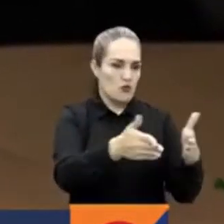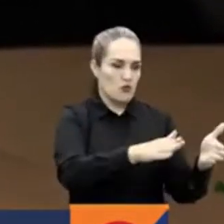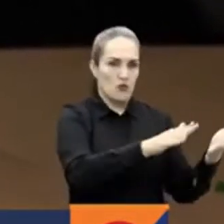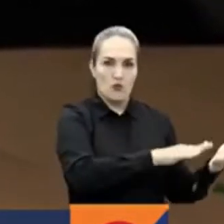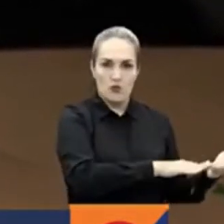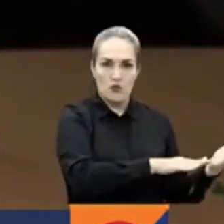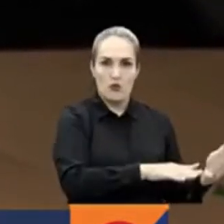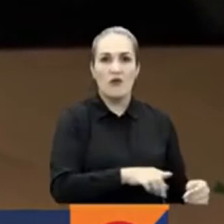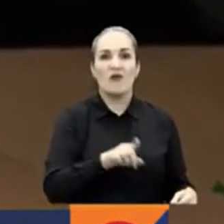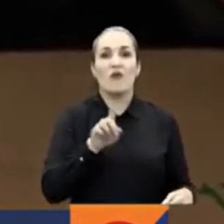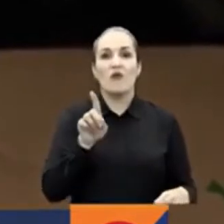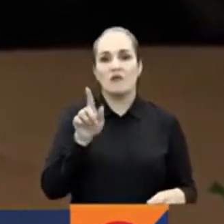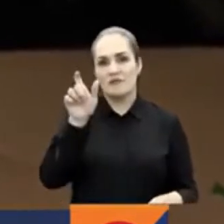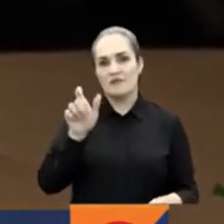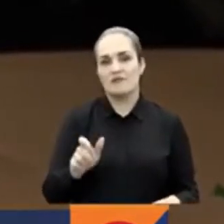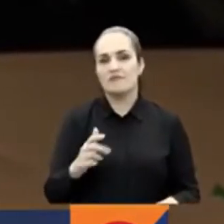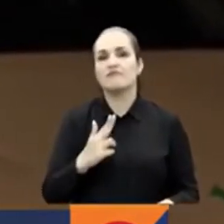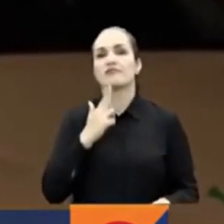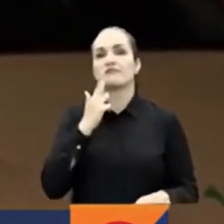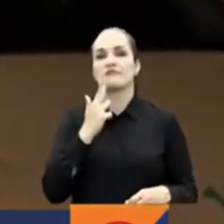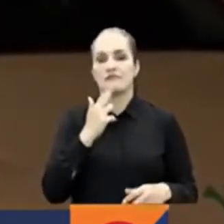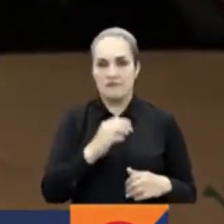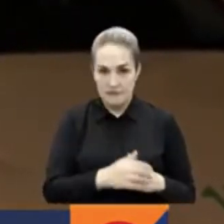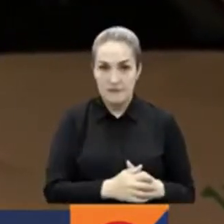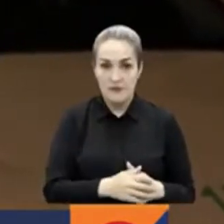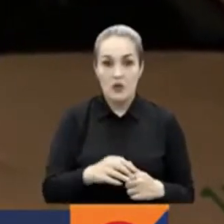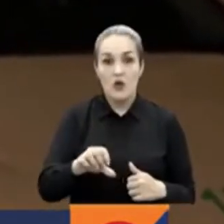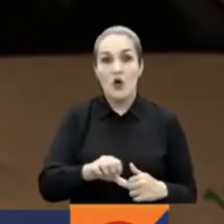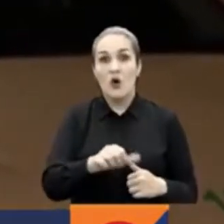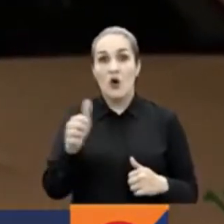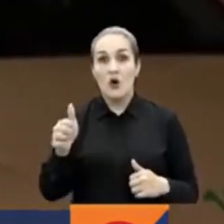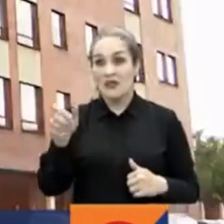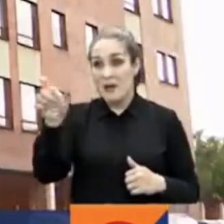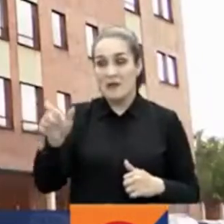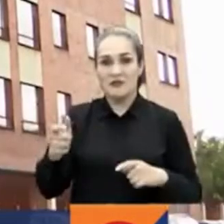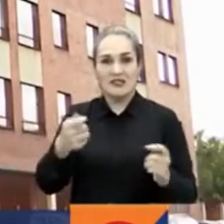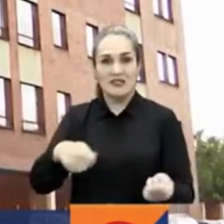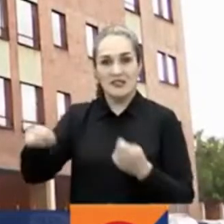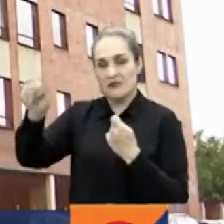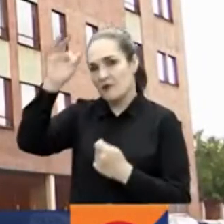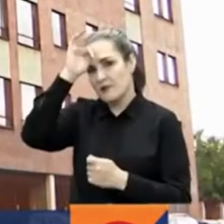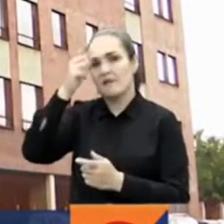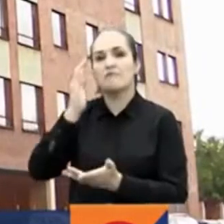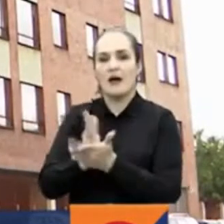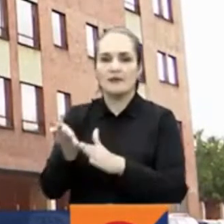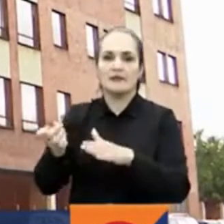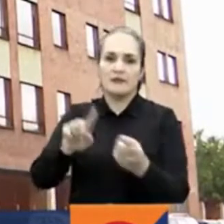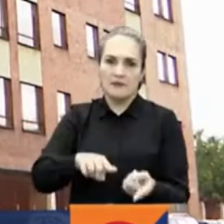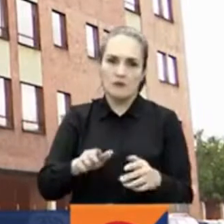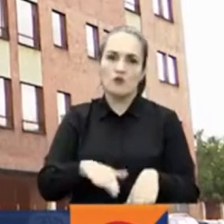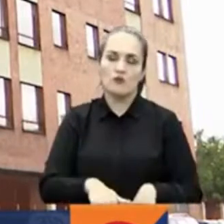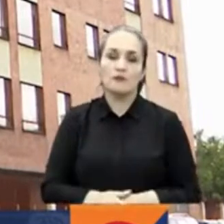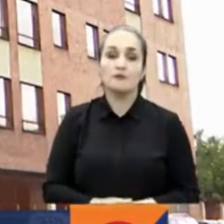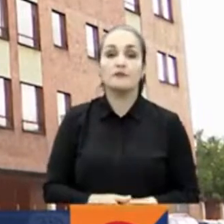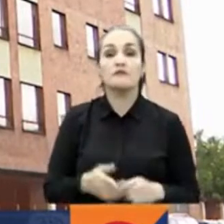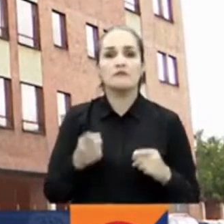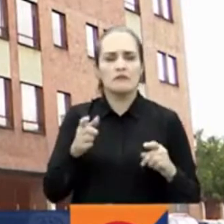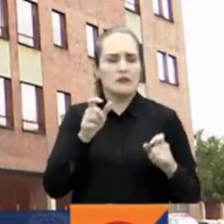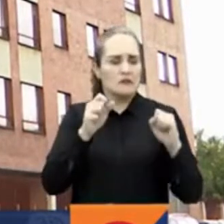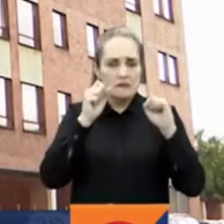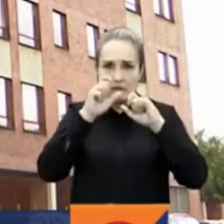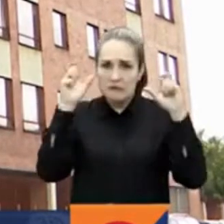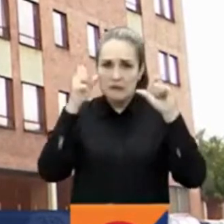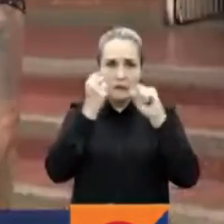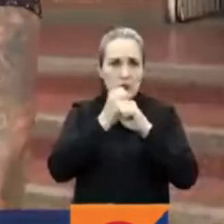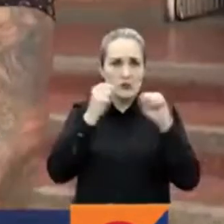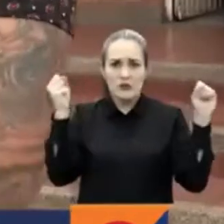parecer una de ellas se había suicidado. Posteriormente la persona que estaba en el hospital fallece. Los vecinos no salen del asombro. Incluso